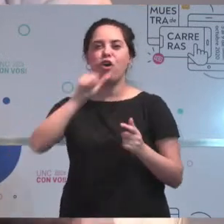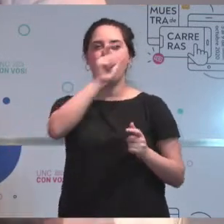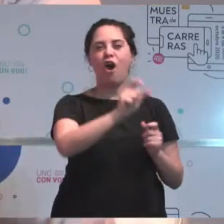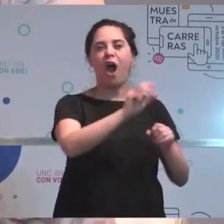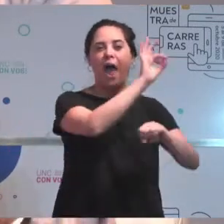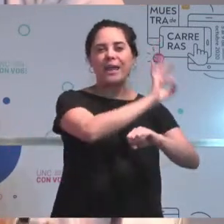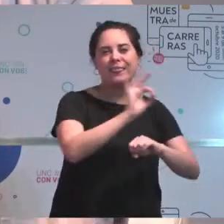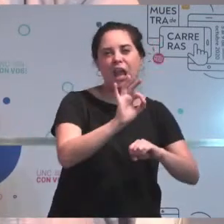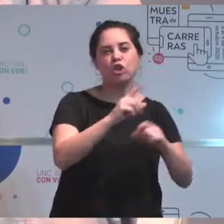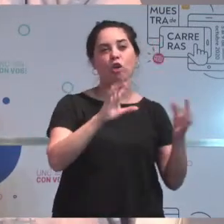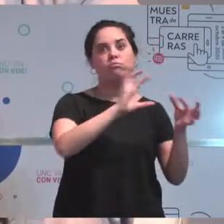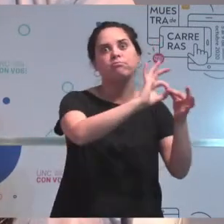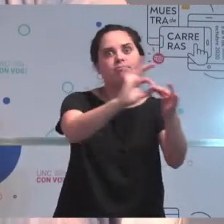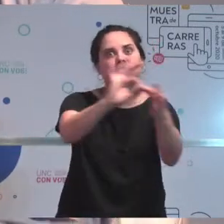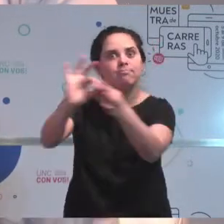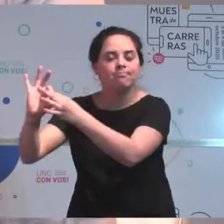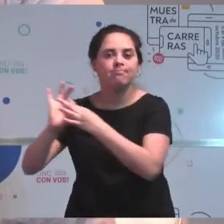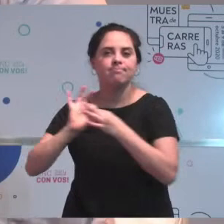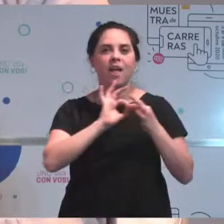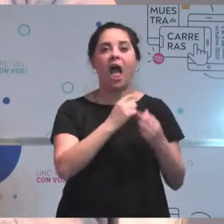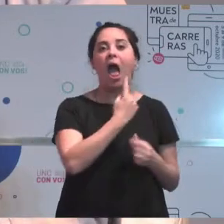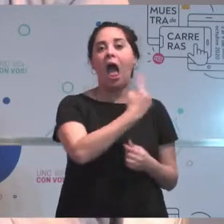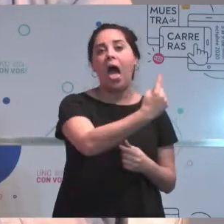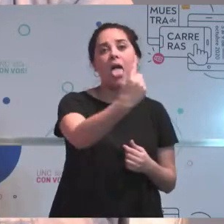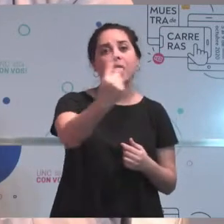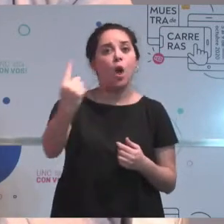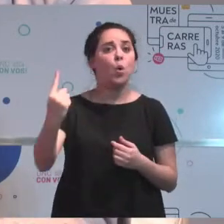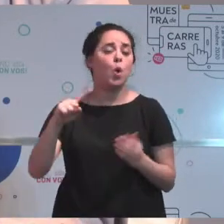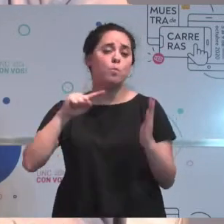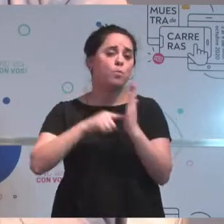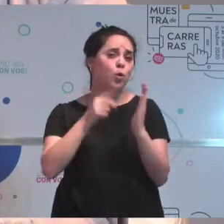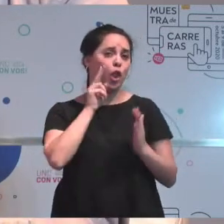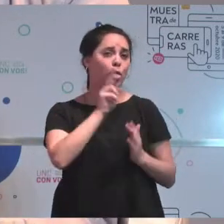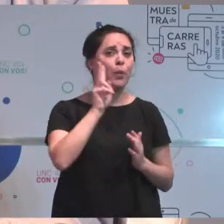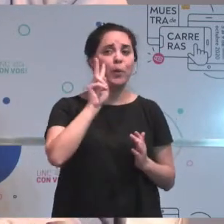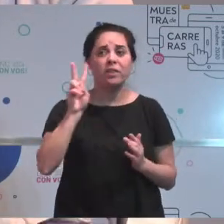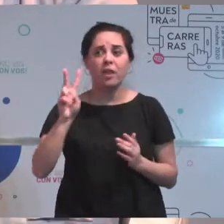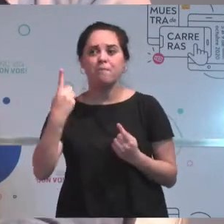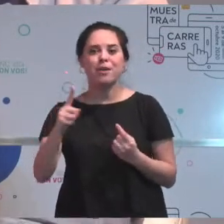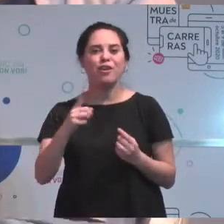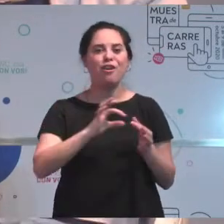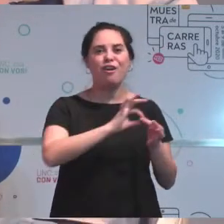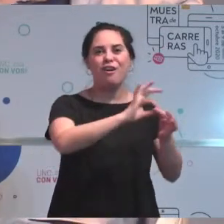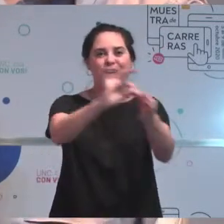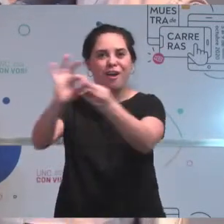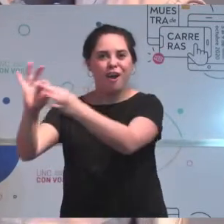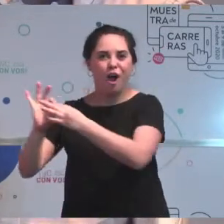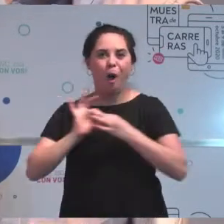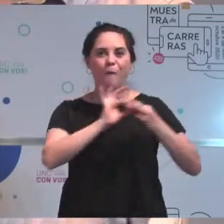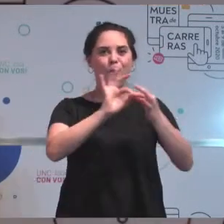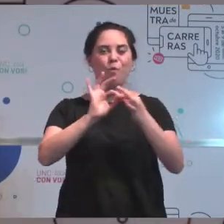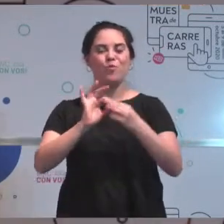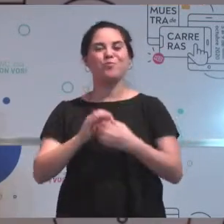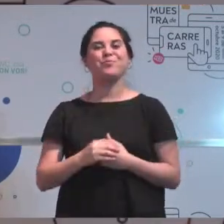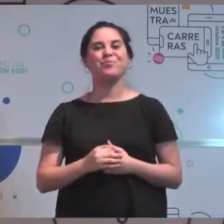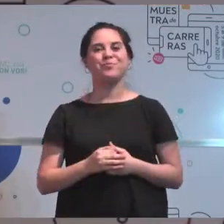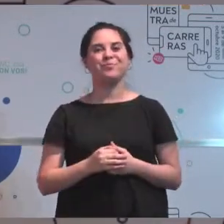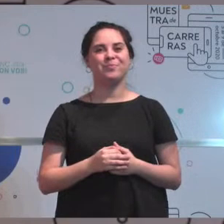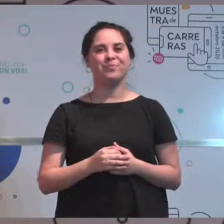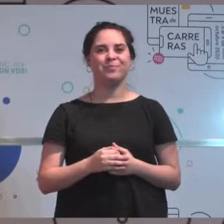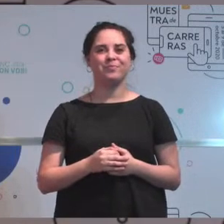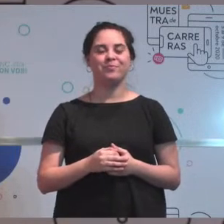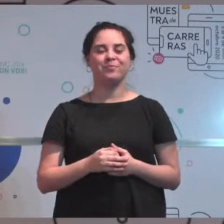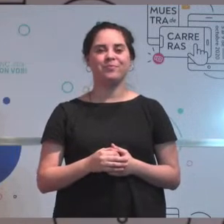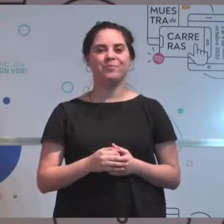y trabajamos, digamos, cada uno desde su punto de vista, pero con un fin en común. Bien, o sea que la amplitud